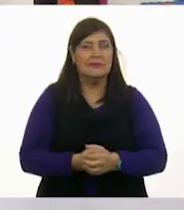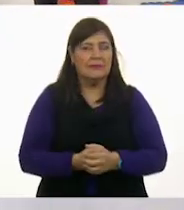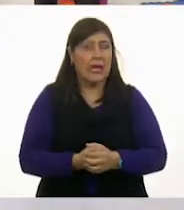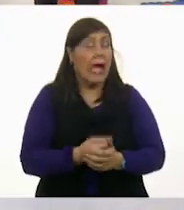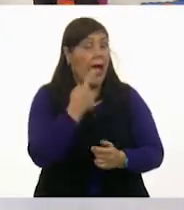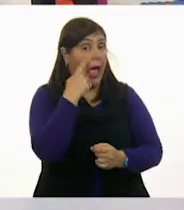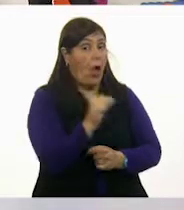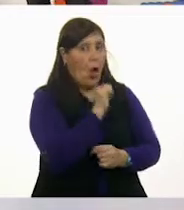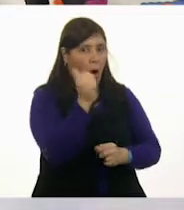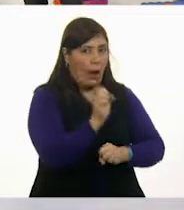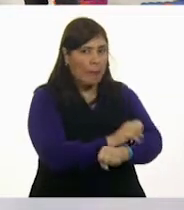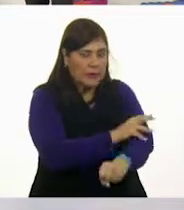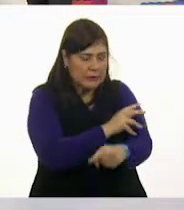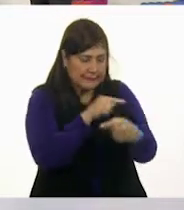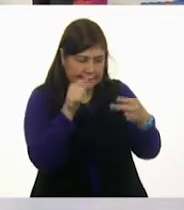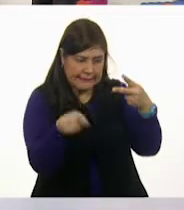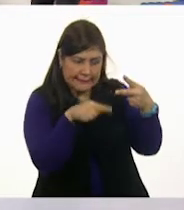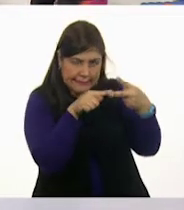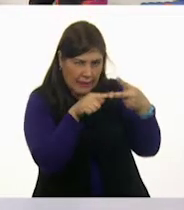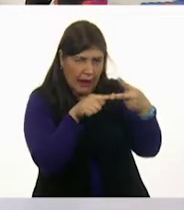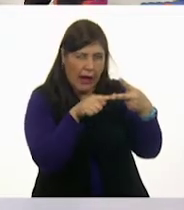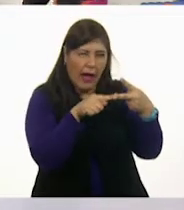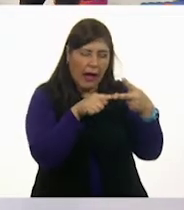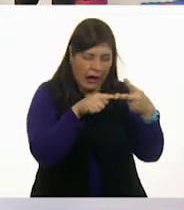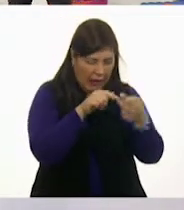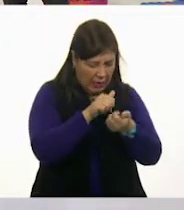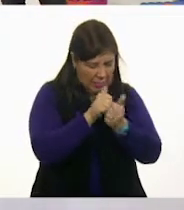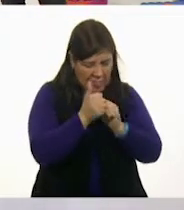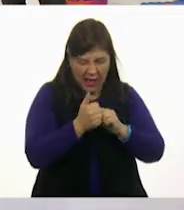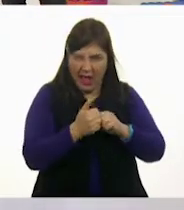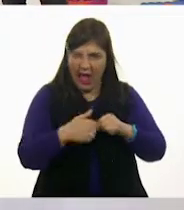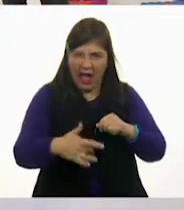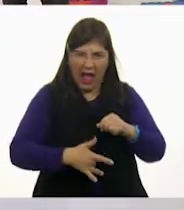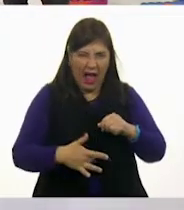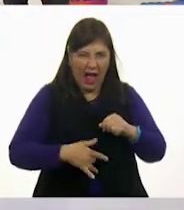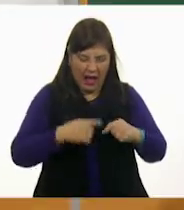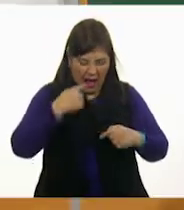emoción provoca una reacción en el aparato digestivo.